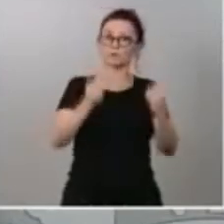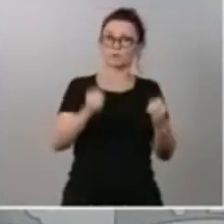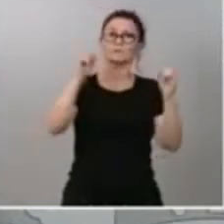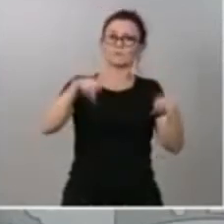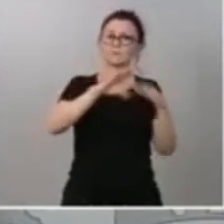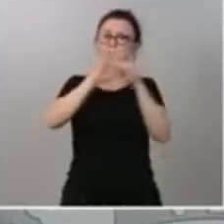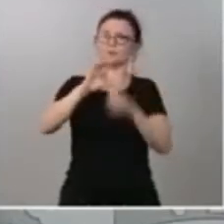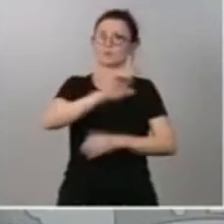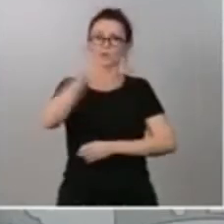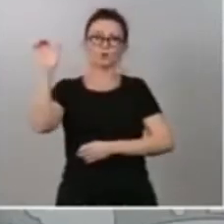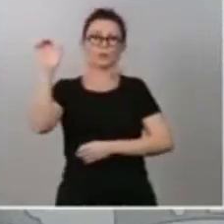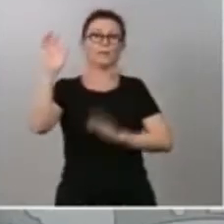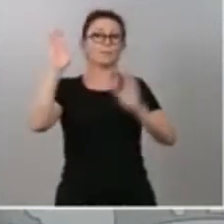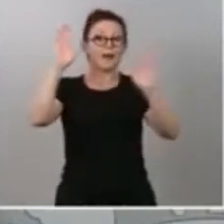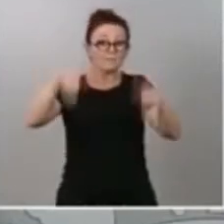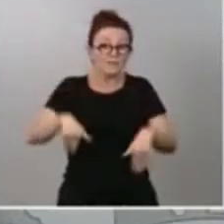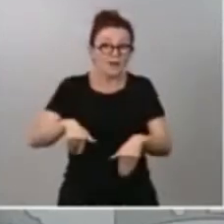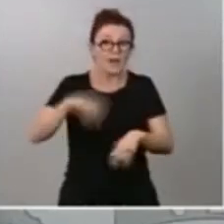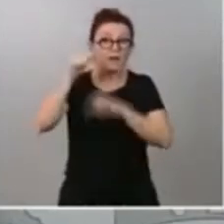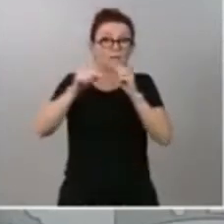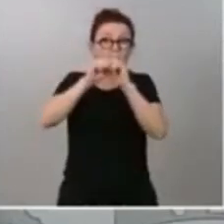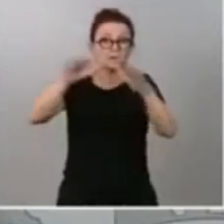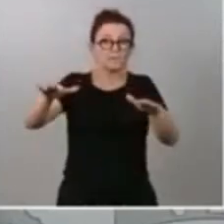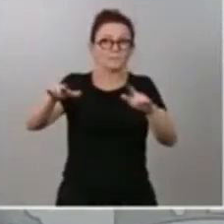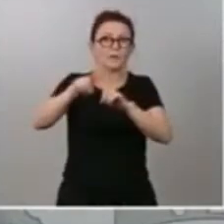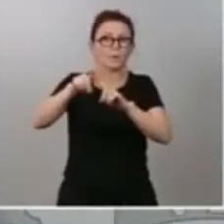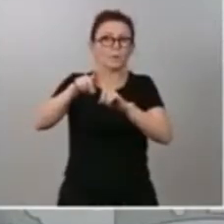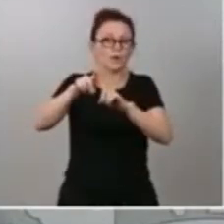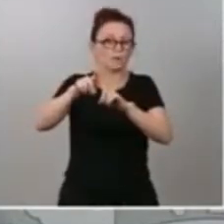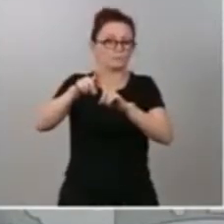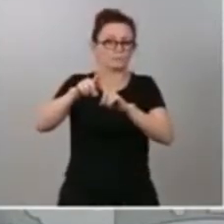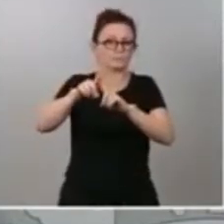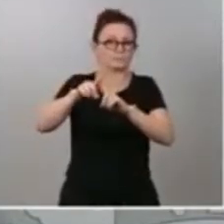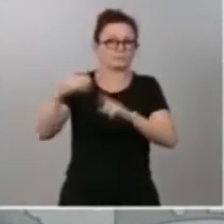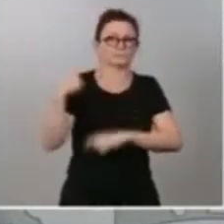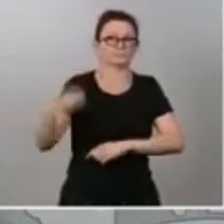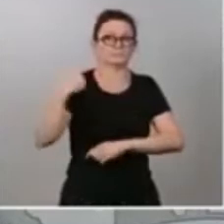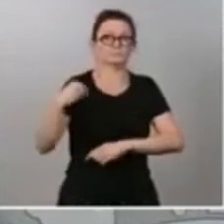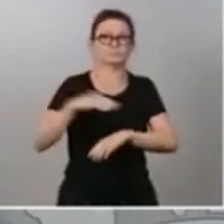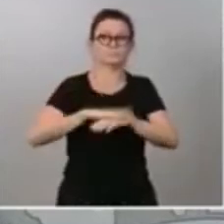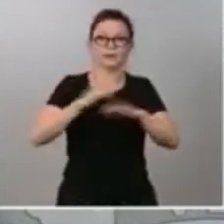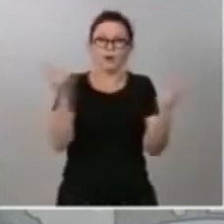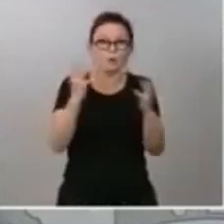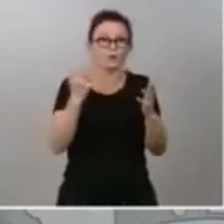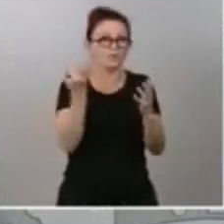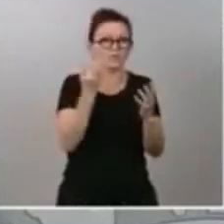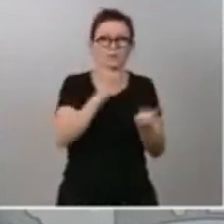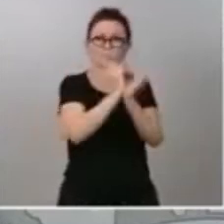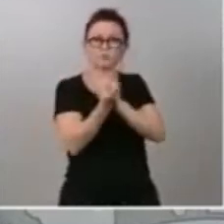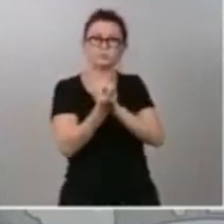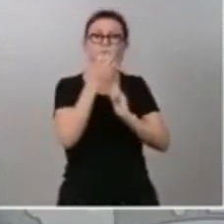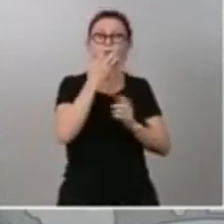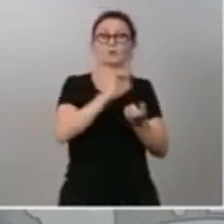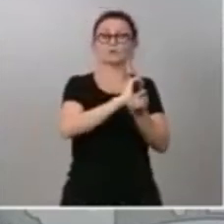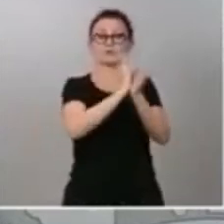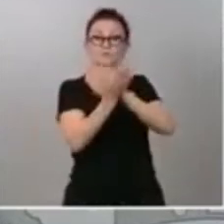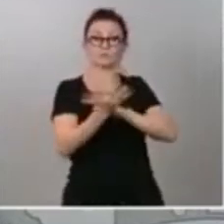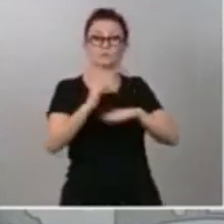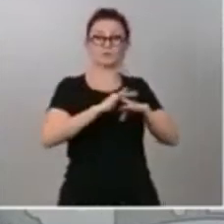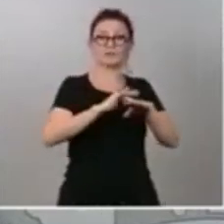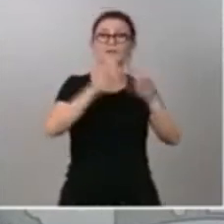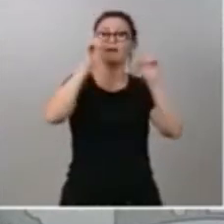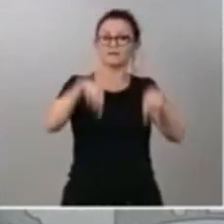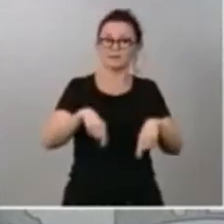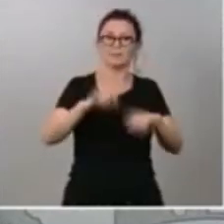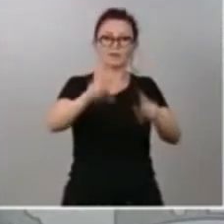pandemia nos surge a acelerar las transformaciones propuestas, la transición digital, la transición ecológica, dar una perspectiva de